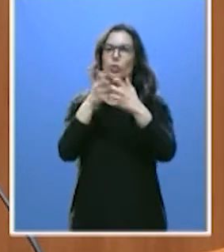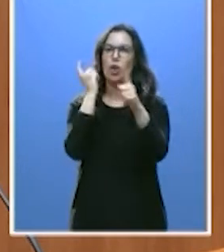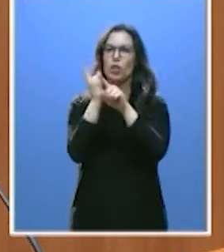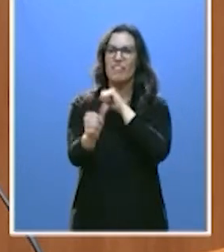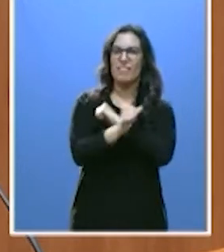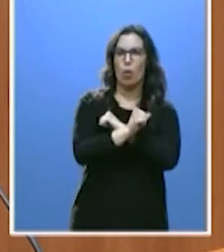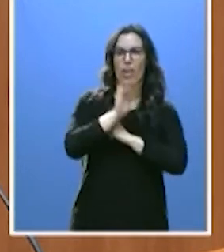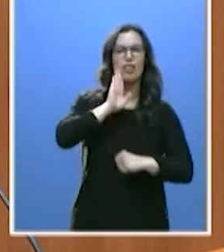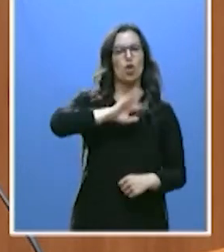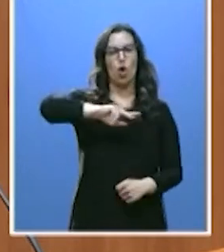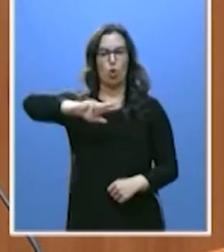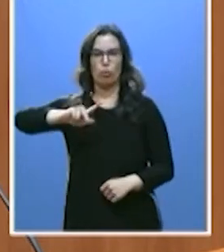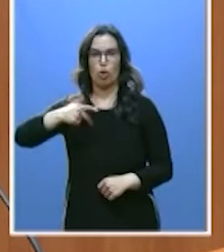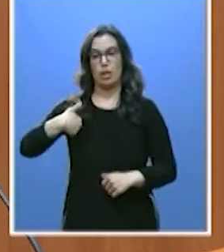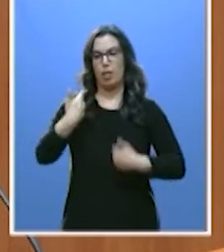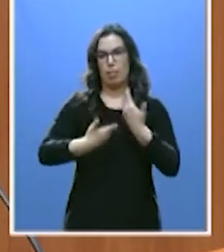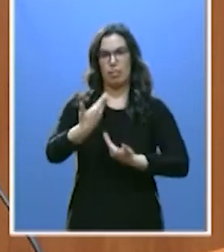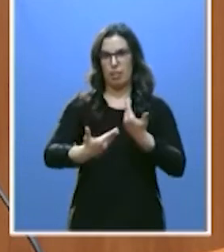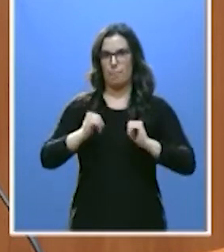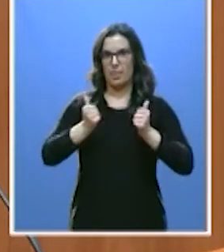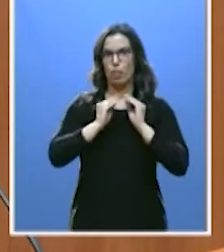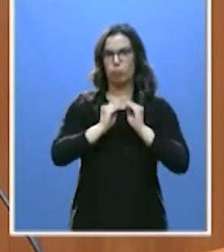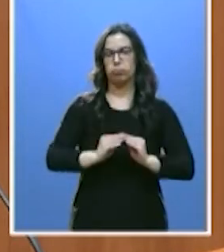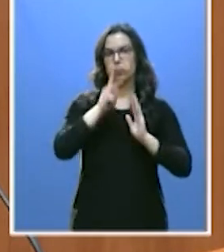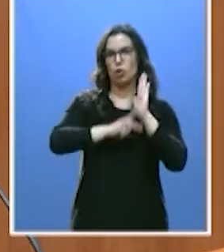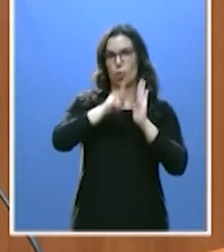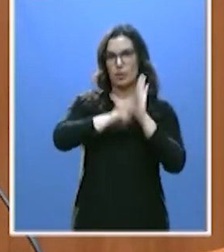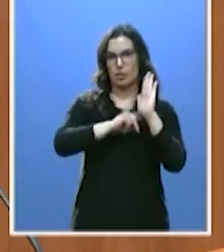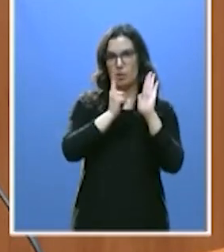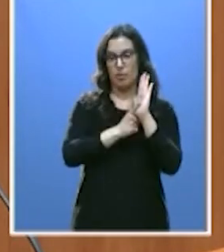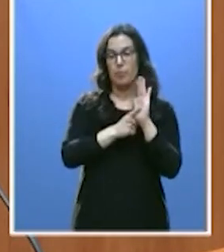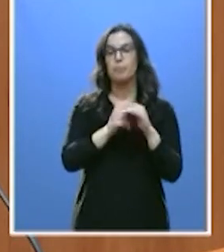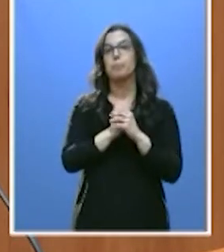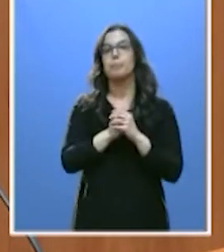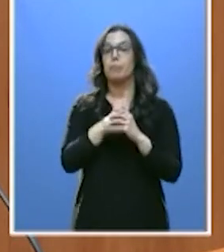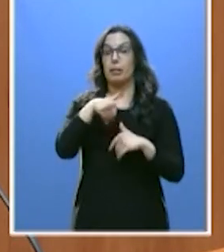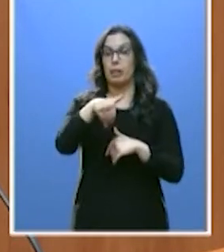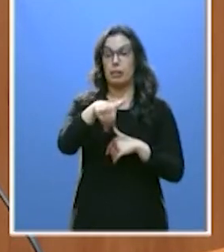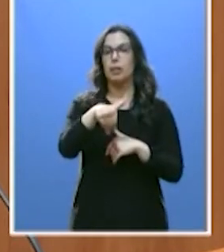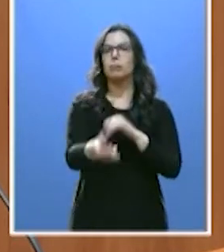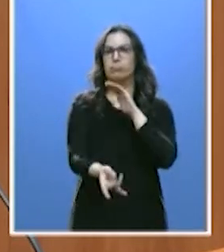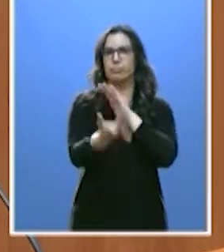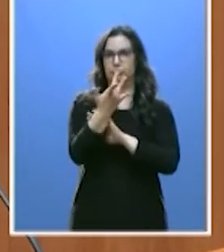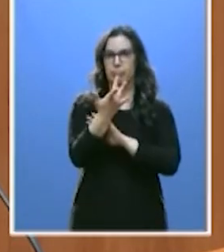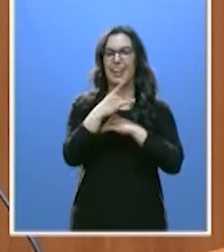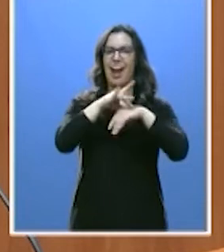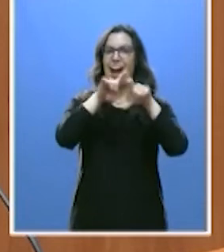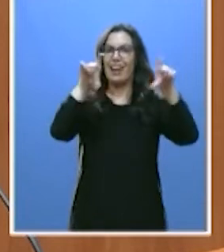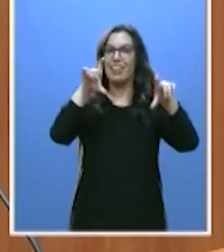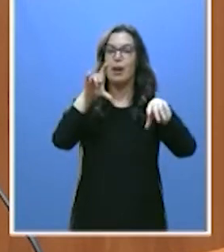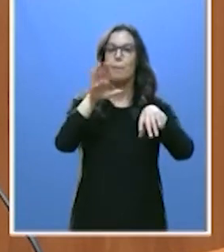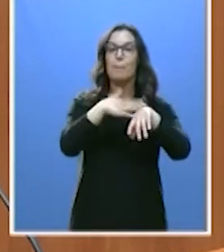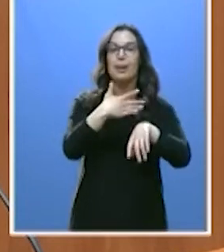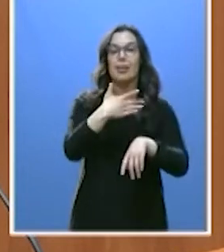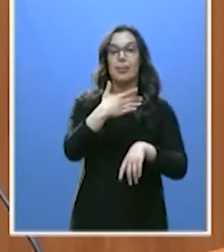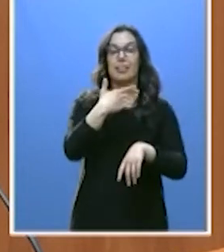iniciando ya su camino legislativo. En este futuro inmediato vamos a contar con esa herramienta para enfrentarnos a quienes